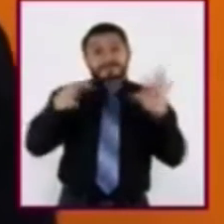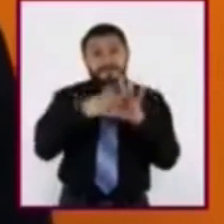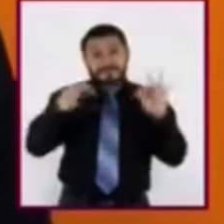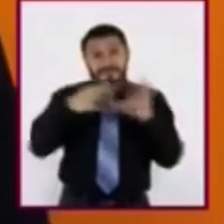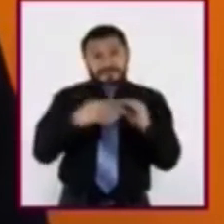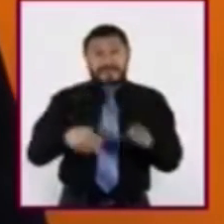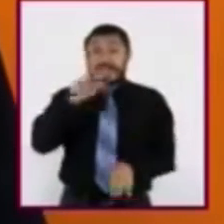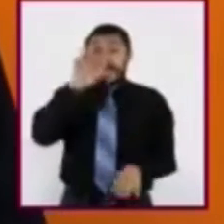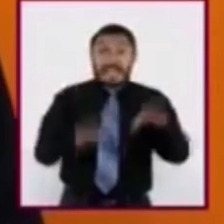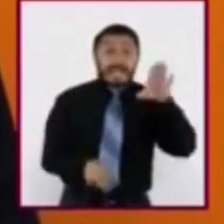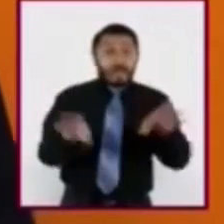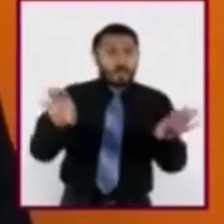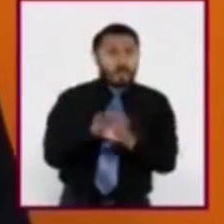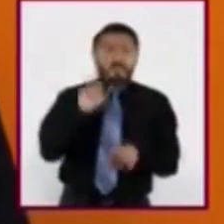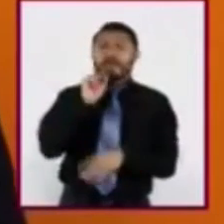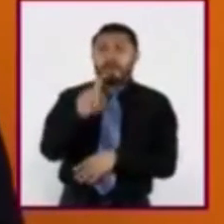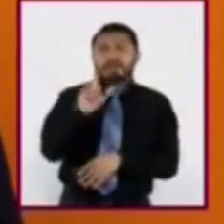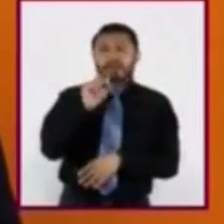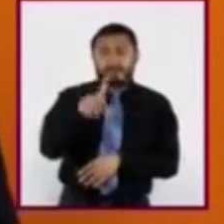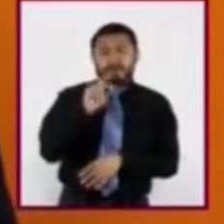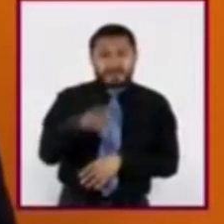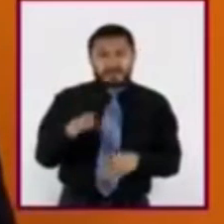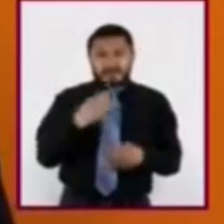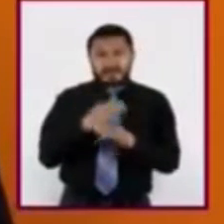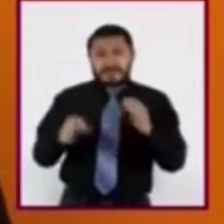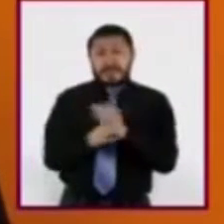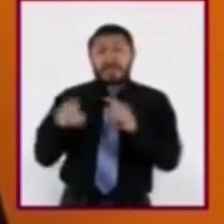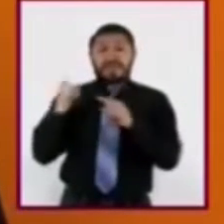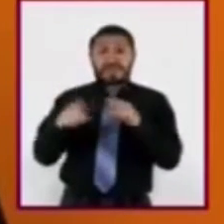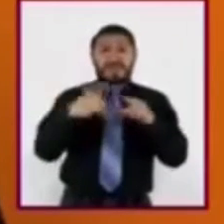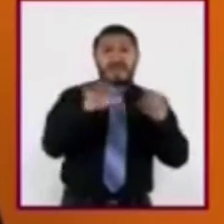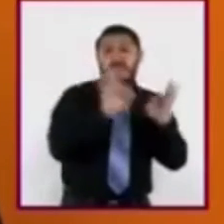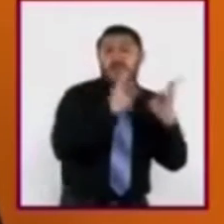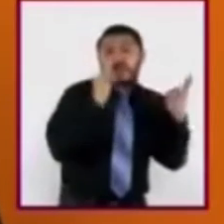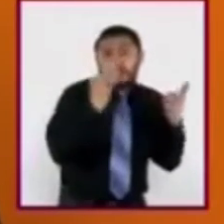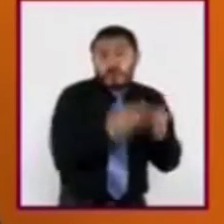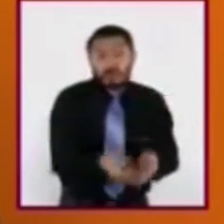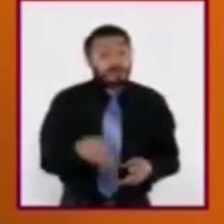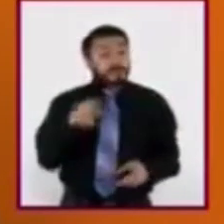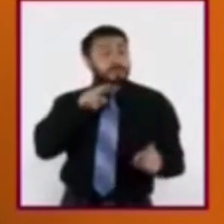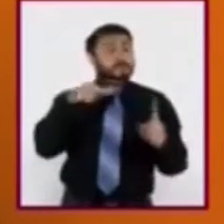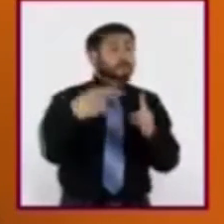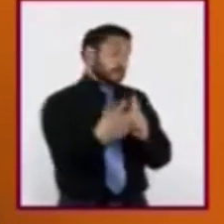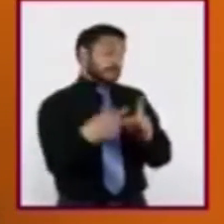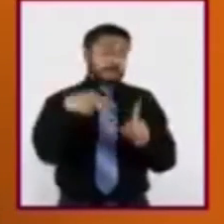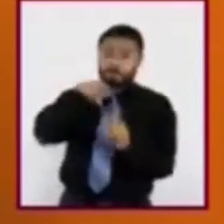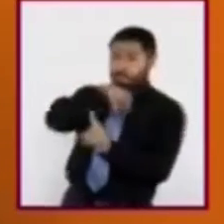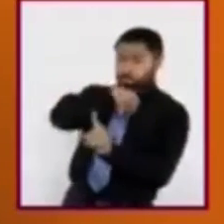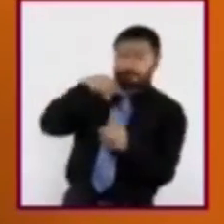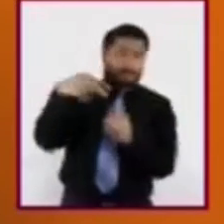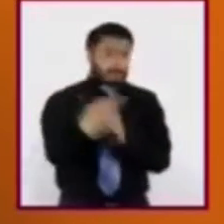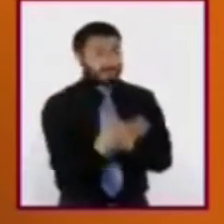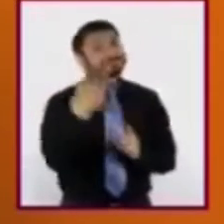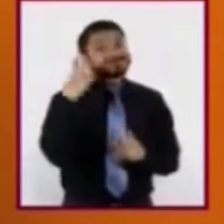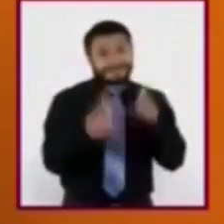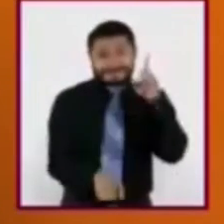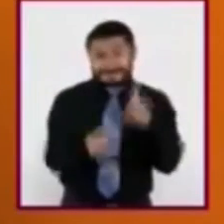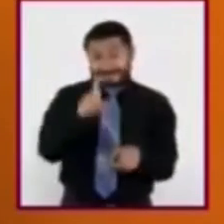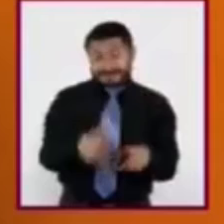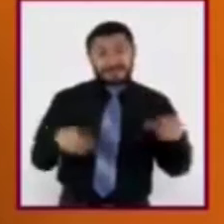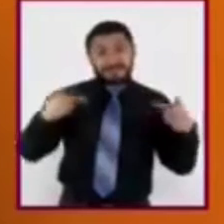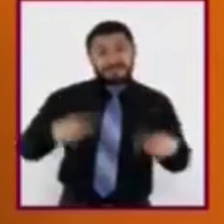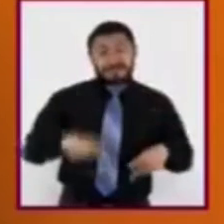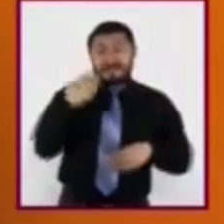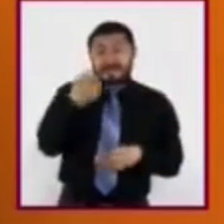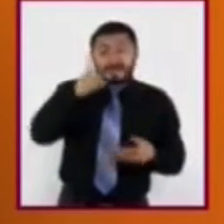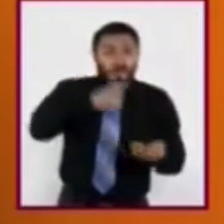Muchas veces un mismo hecho puede tener distintas interpretaciones de acuerdo con el punto de vista del autor y esto se ve reflejado en la